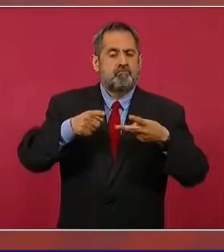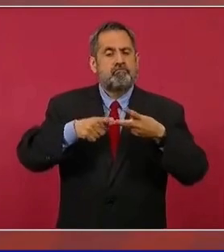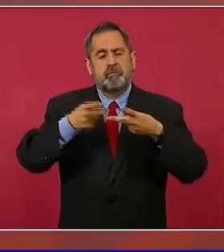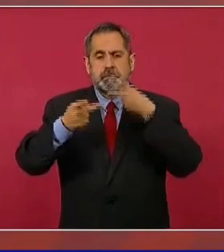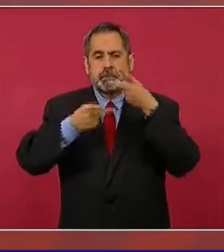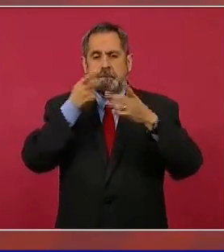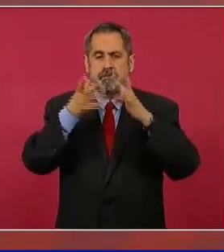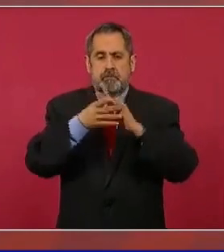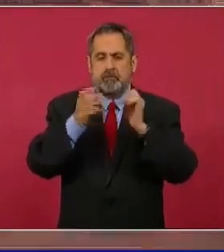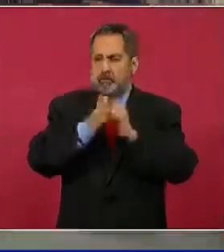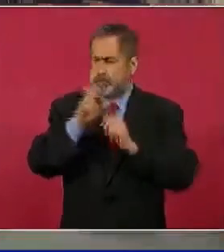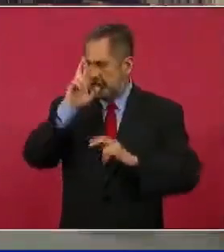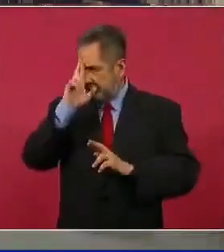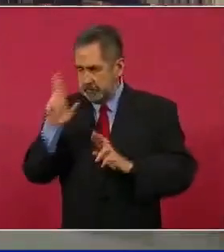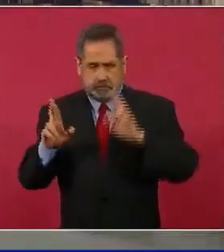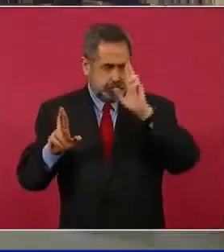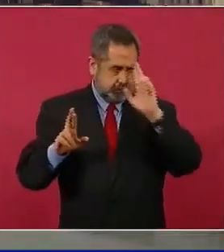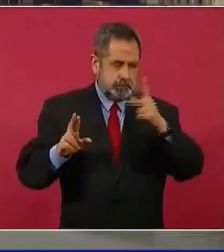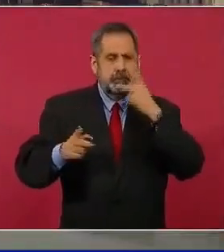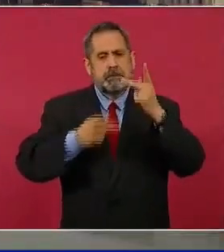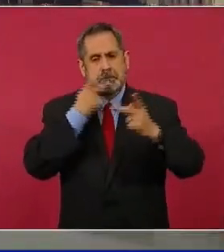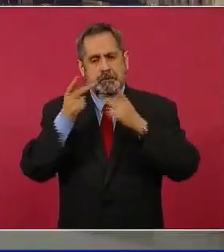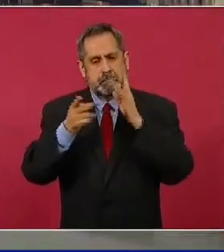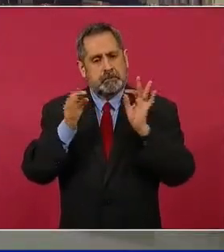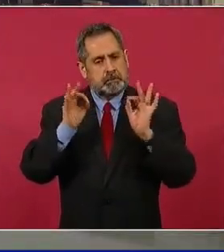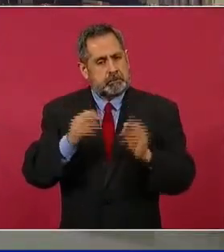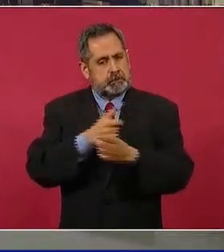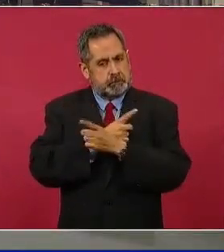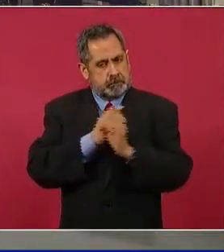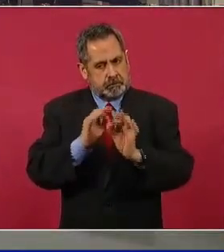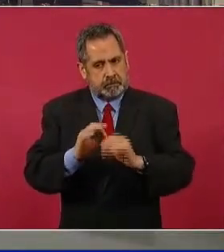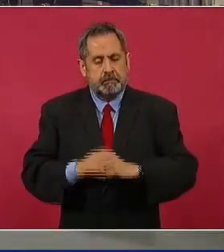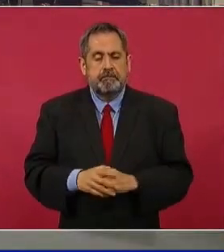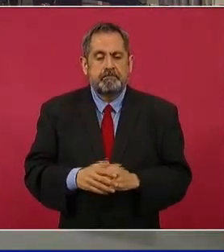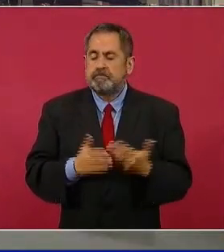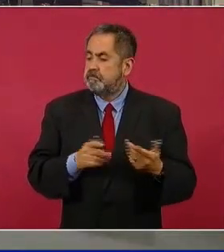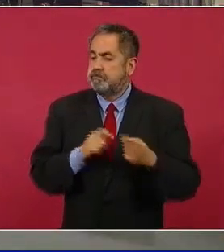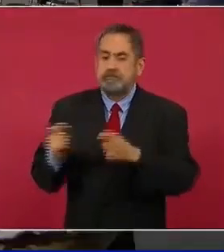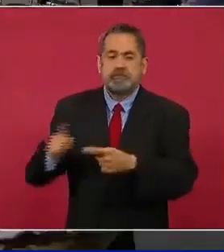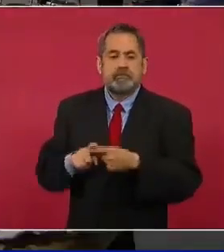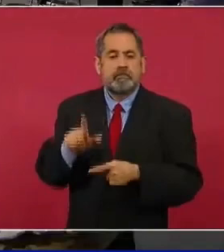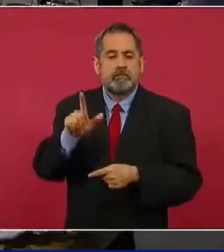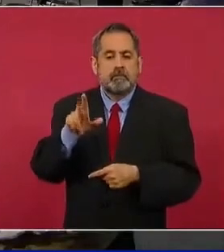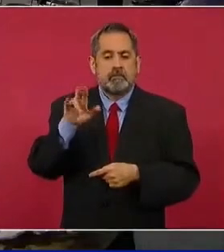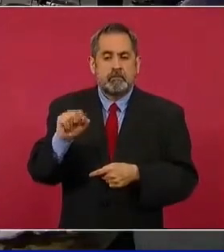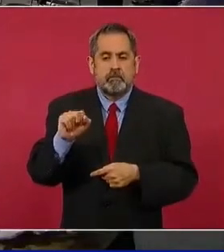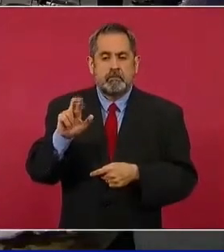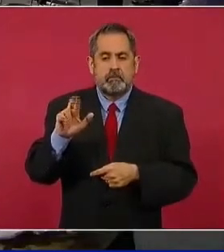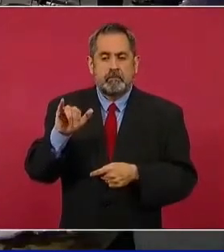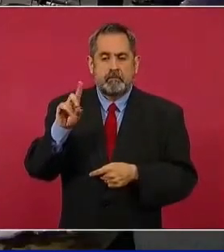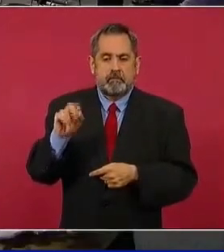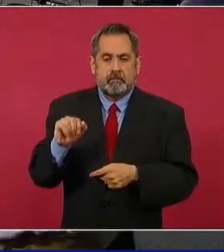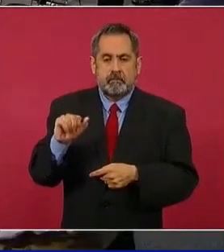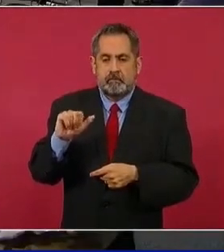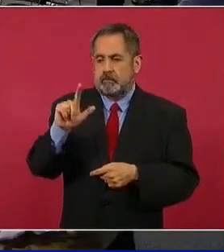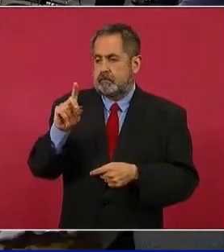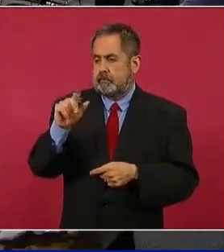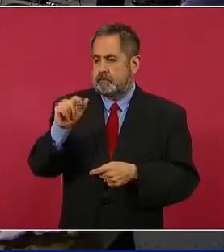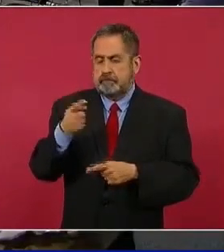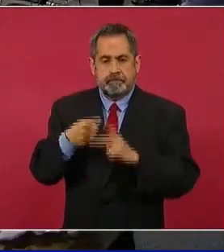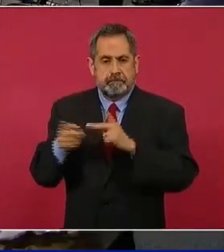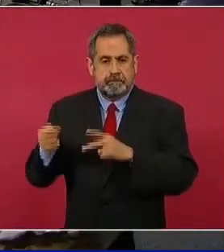con respeto. Iniciamos pues con Luis Ricardo Aldana Prieto. Por favor, adelante.